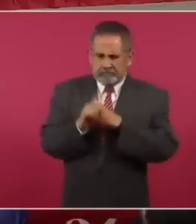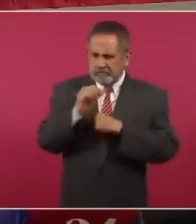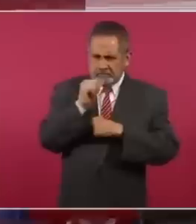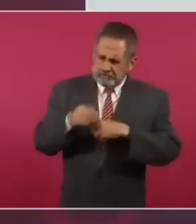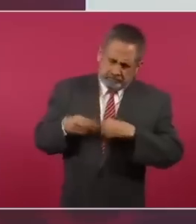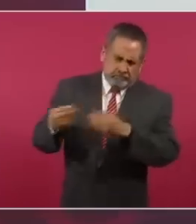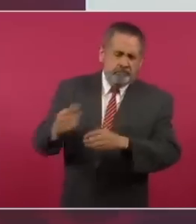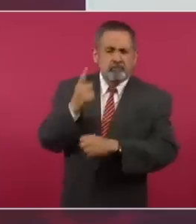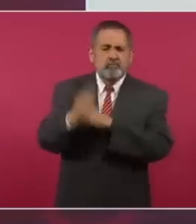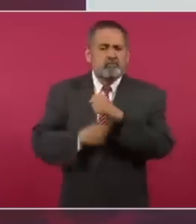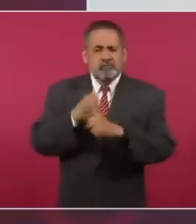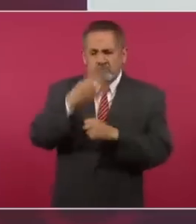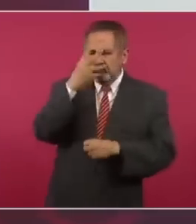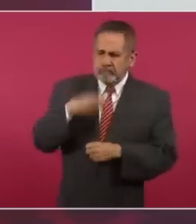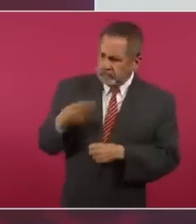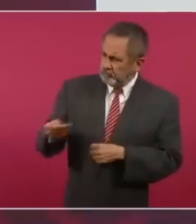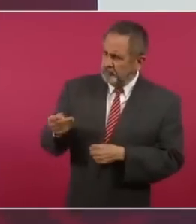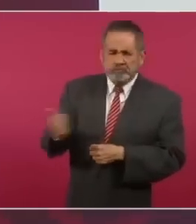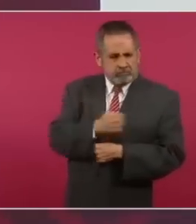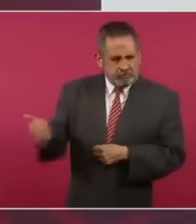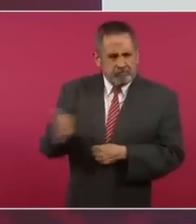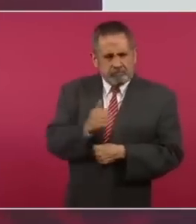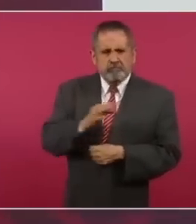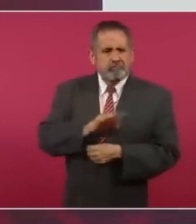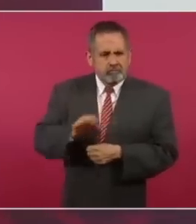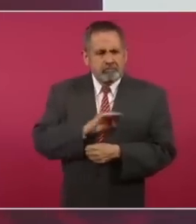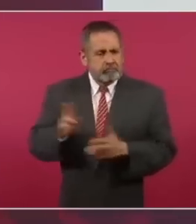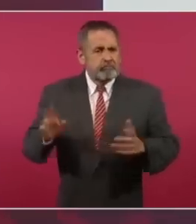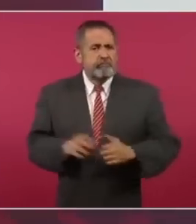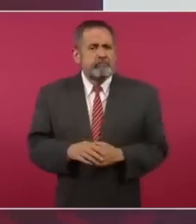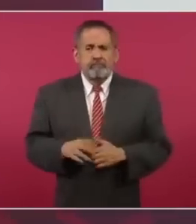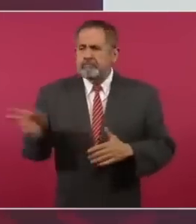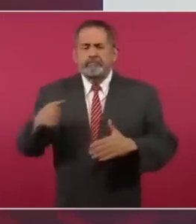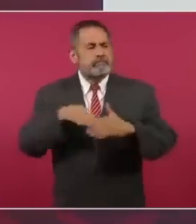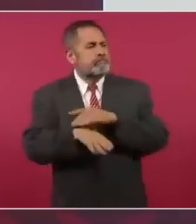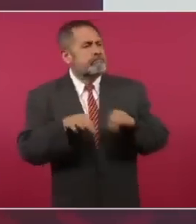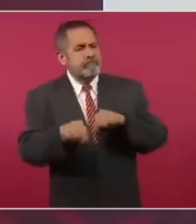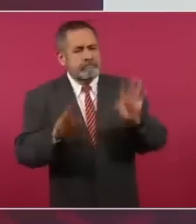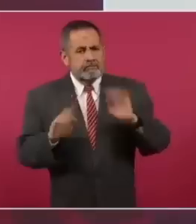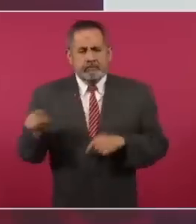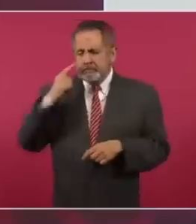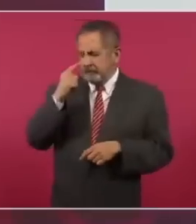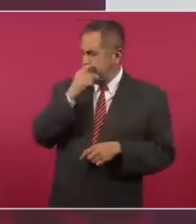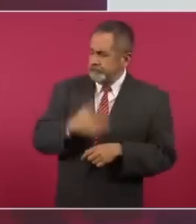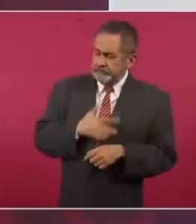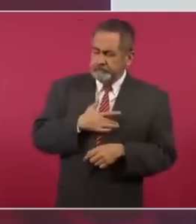de un año y que ellos valoren